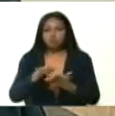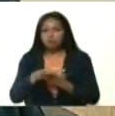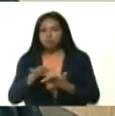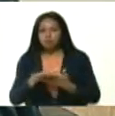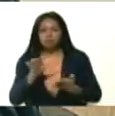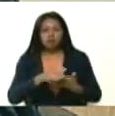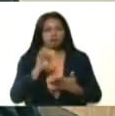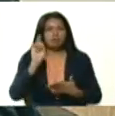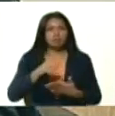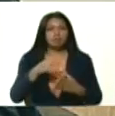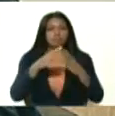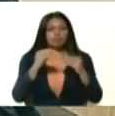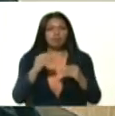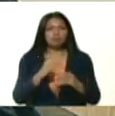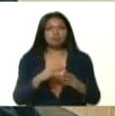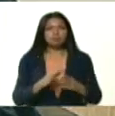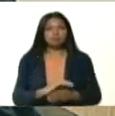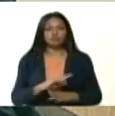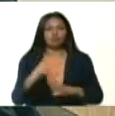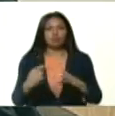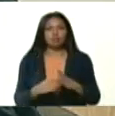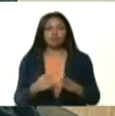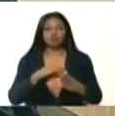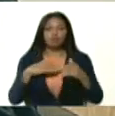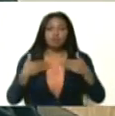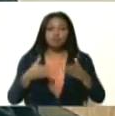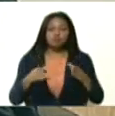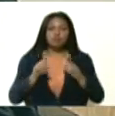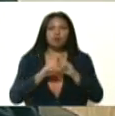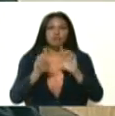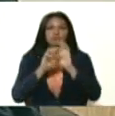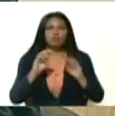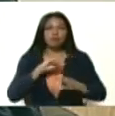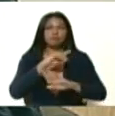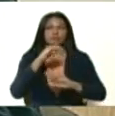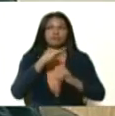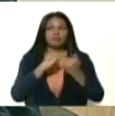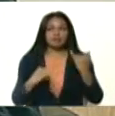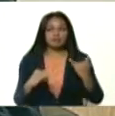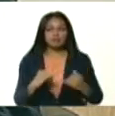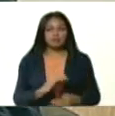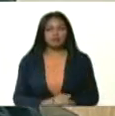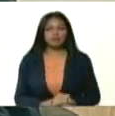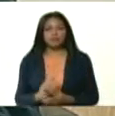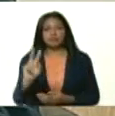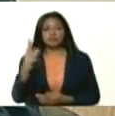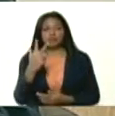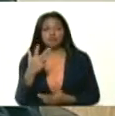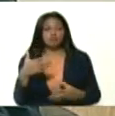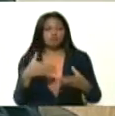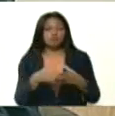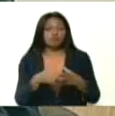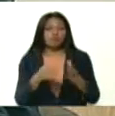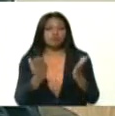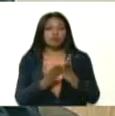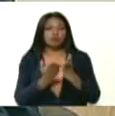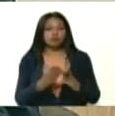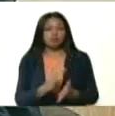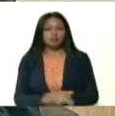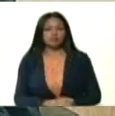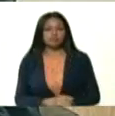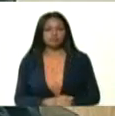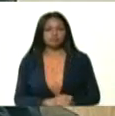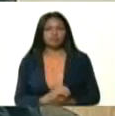Sí, absolutamente todas. Y esto nos permitió a nosotros, presidente, culminar el segundo periodo escolar, el segundo